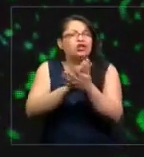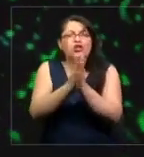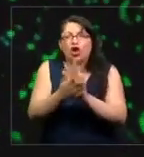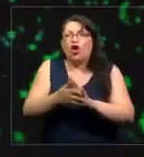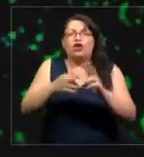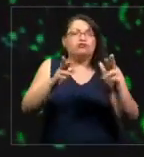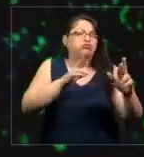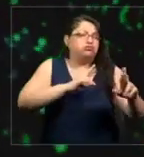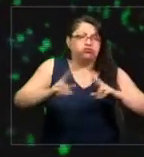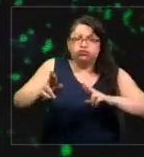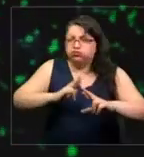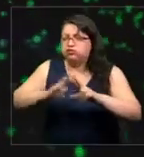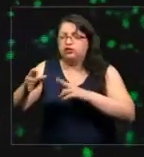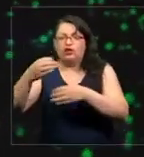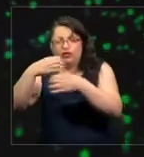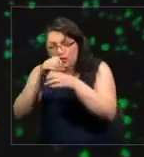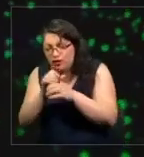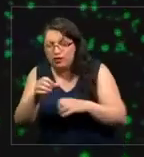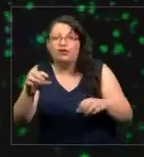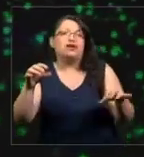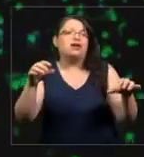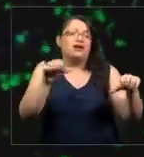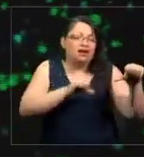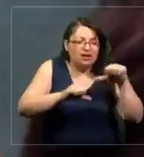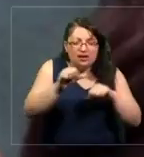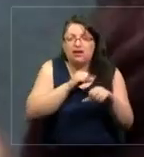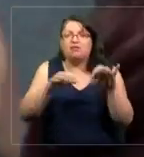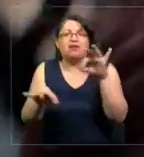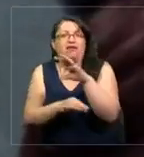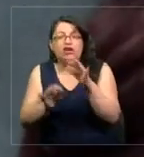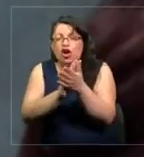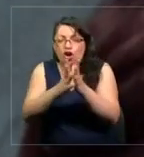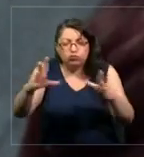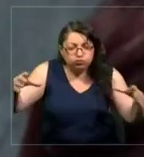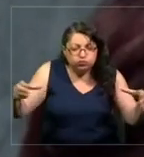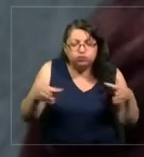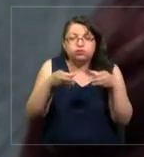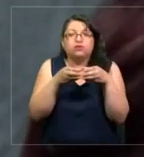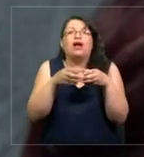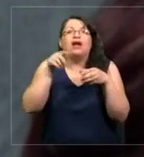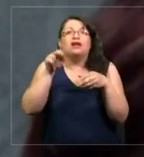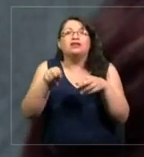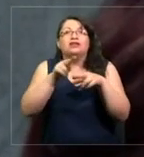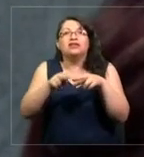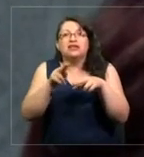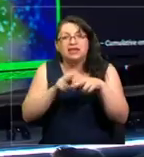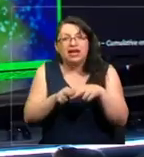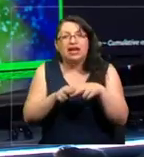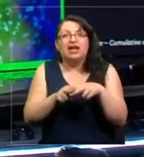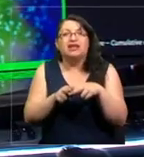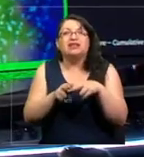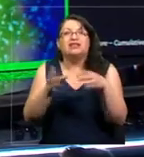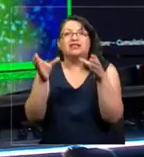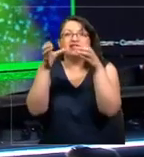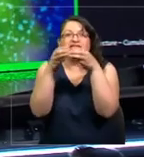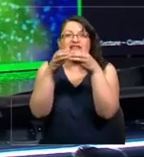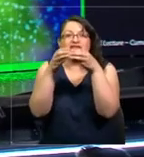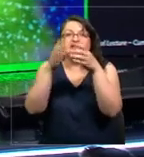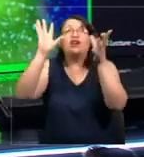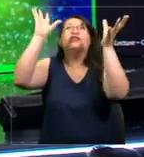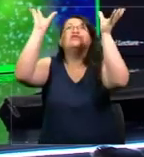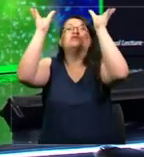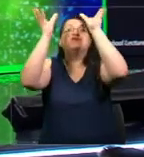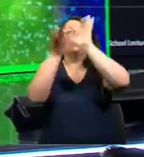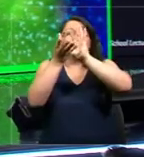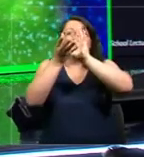biológicas, químicas y físicas. Esto se traduce en concentraciones en la atmósfera. Y después, través de